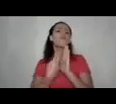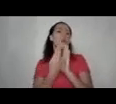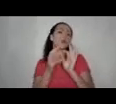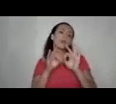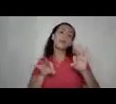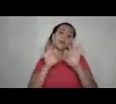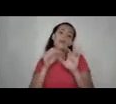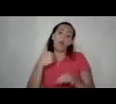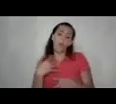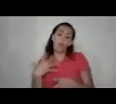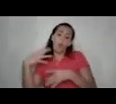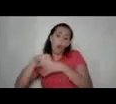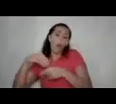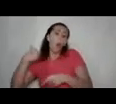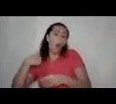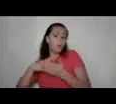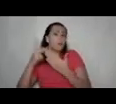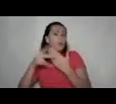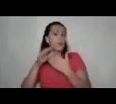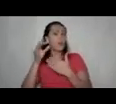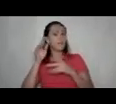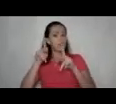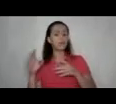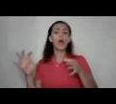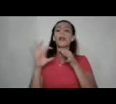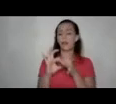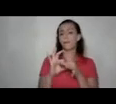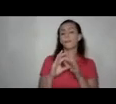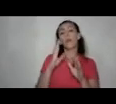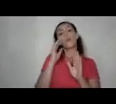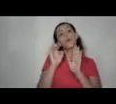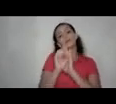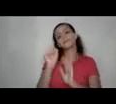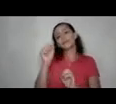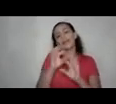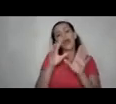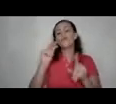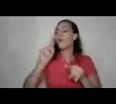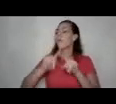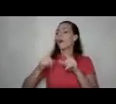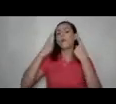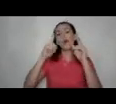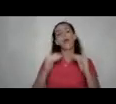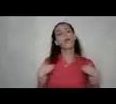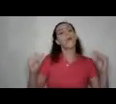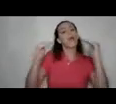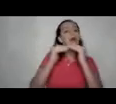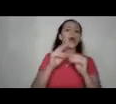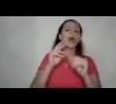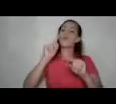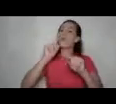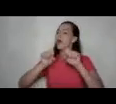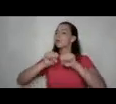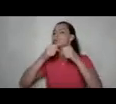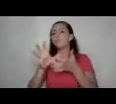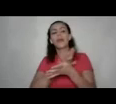tener los hombres dentro de los programas de personas aliadas ¿verdad? porque por supuesto no podremos lograr igualdad no podremos lograr erradicación de la